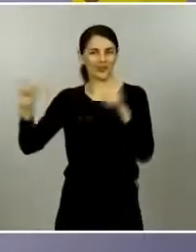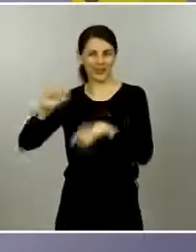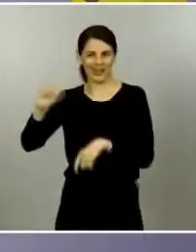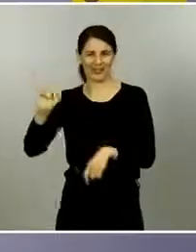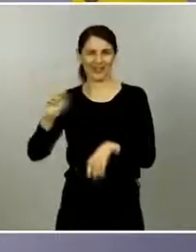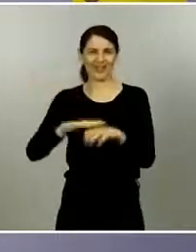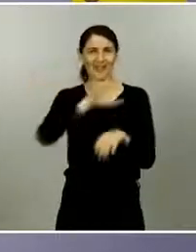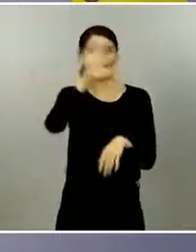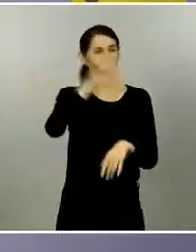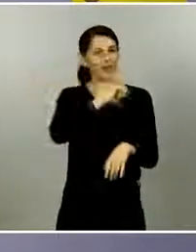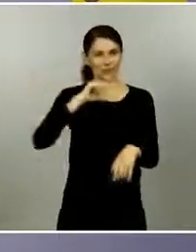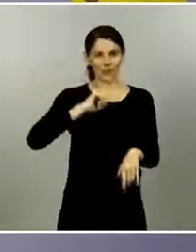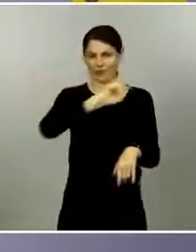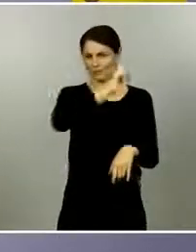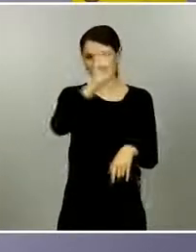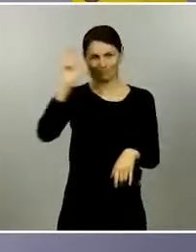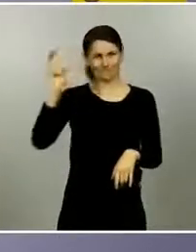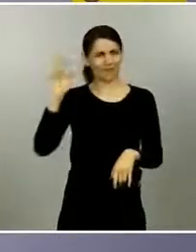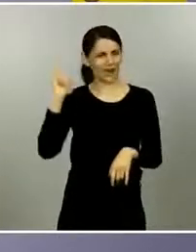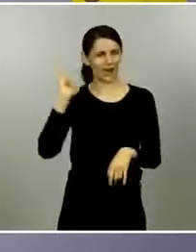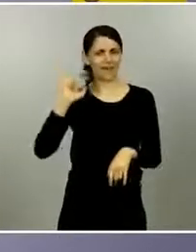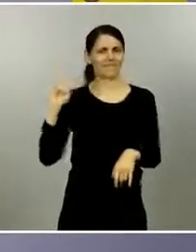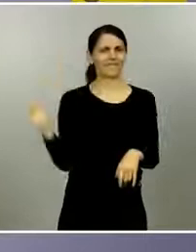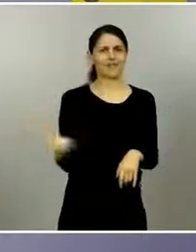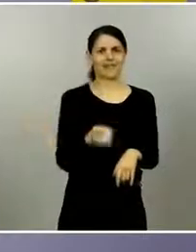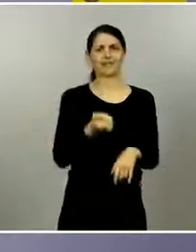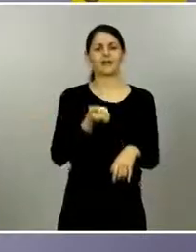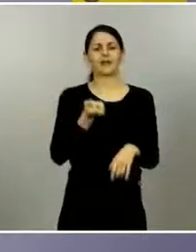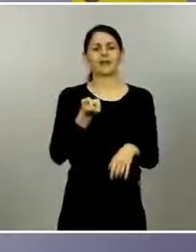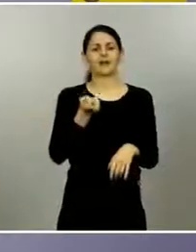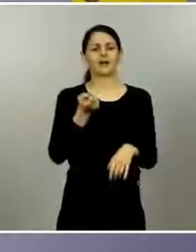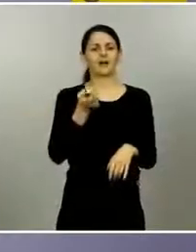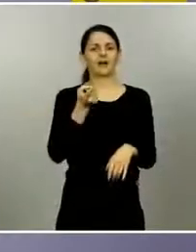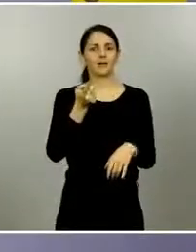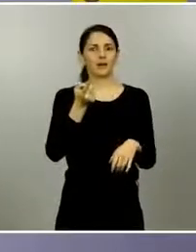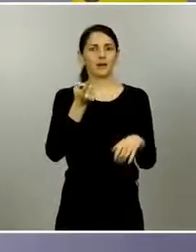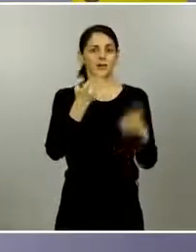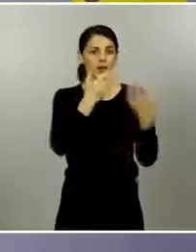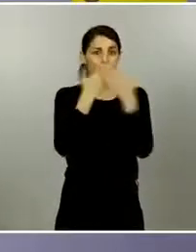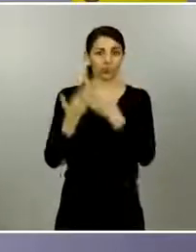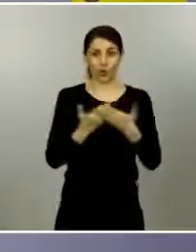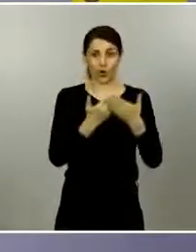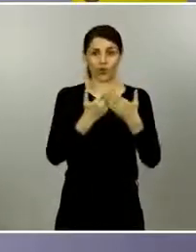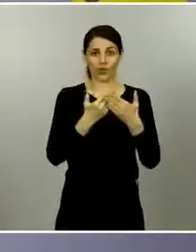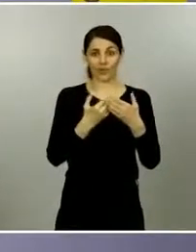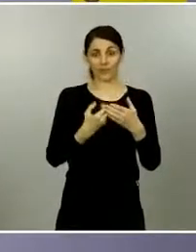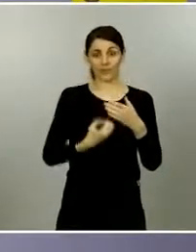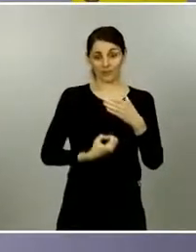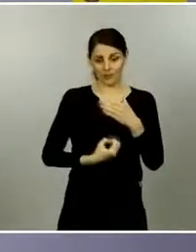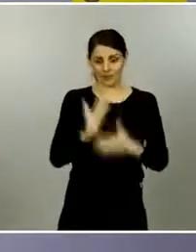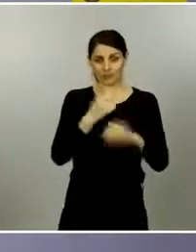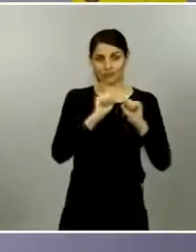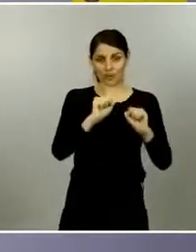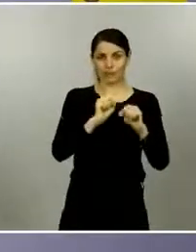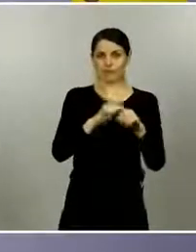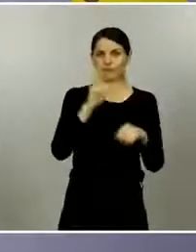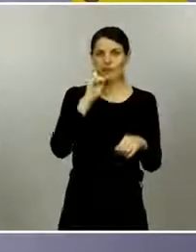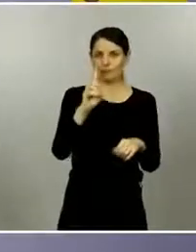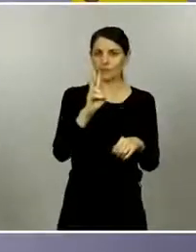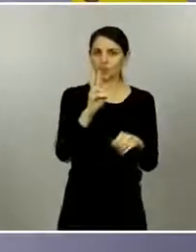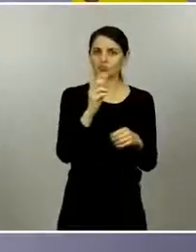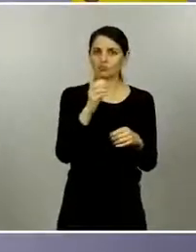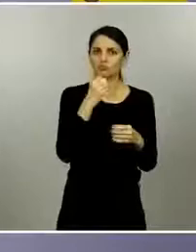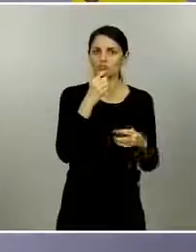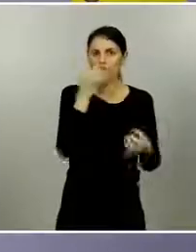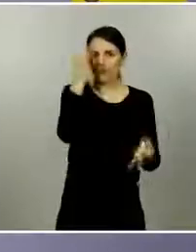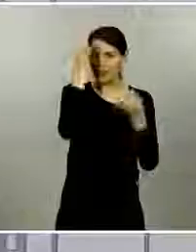con otras comunidades autónomas hay varias comunidades autónomas que han tenido o que en el estudio de Seropero Valencia muestran que han tenido una incidencia muy baja